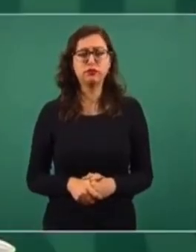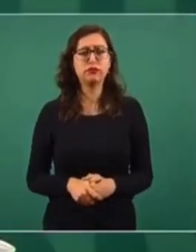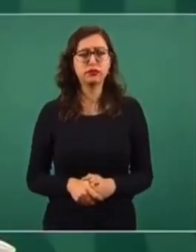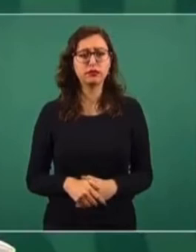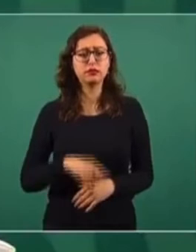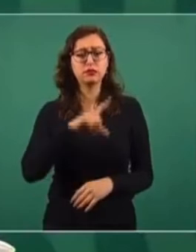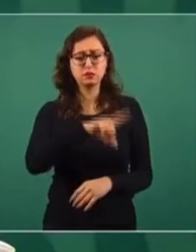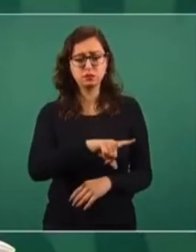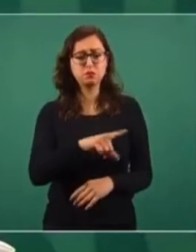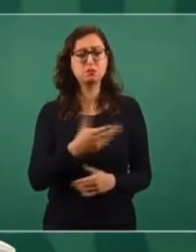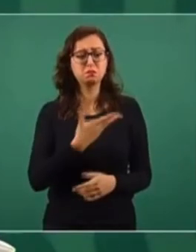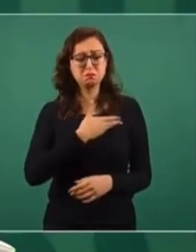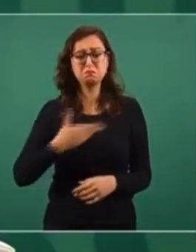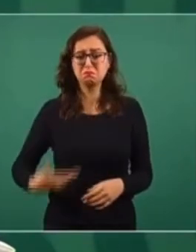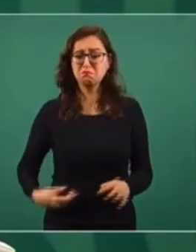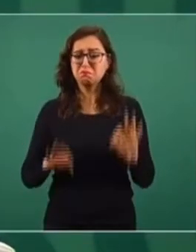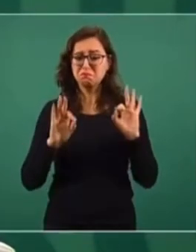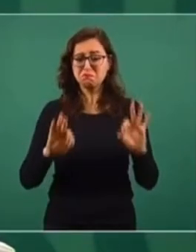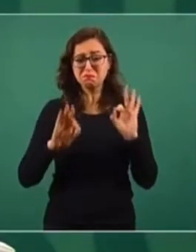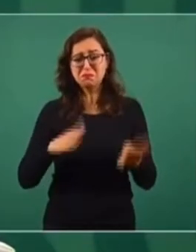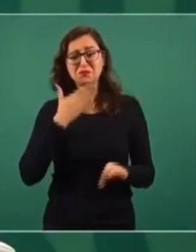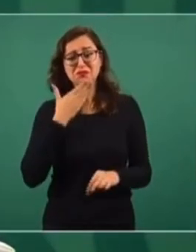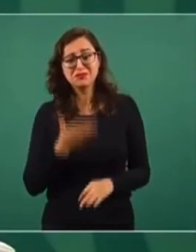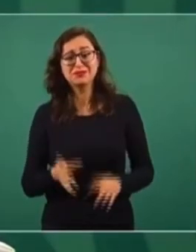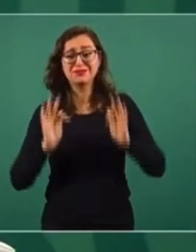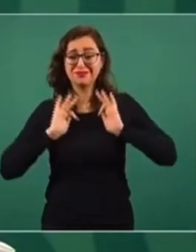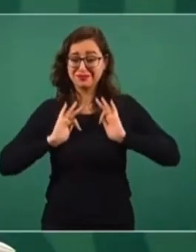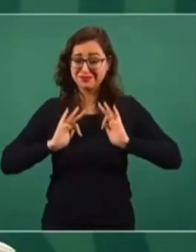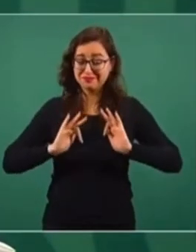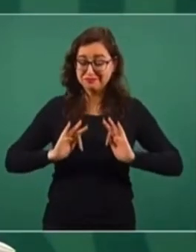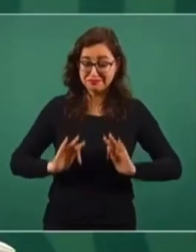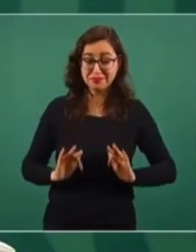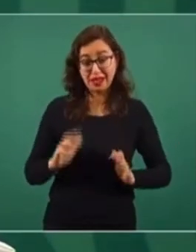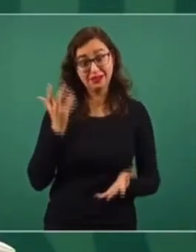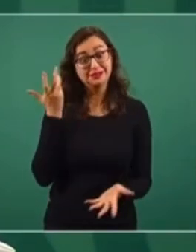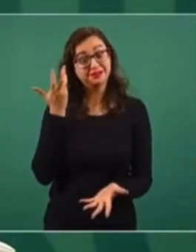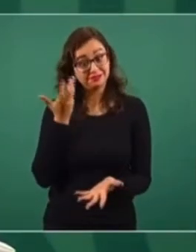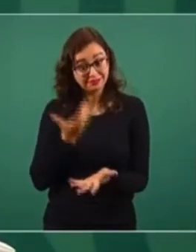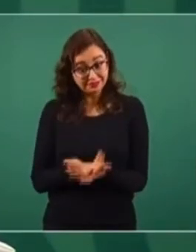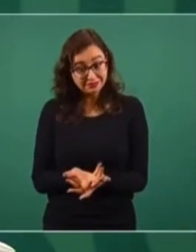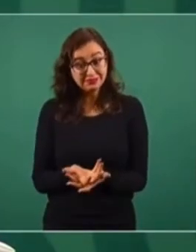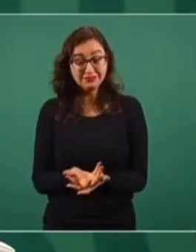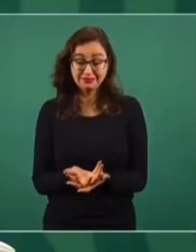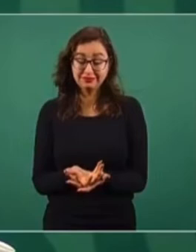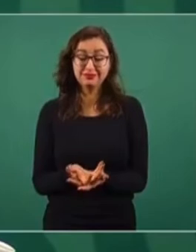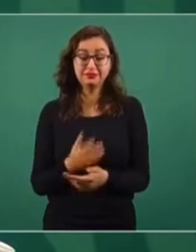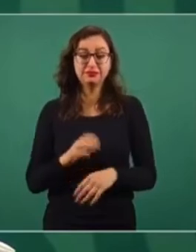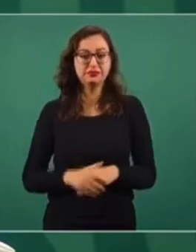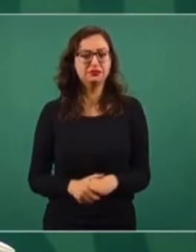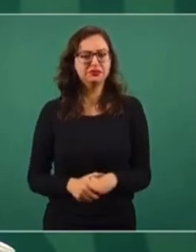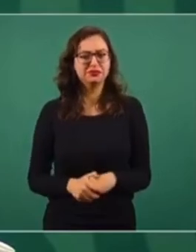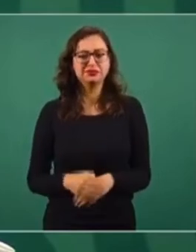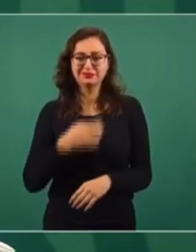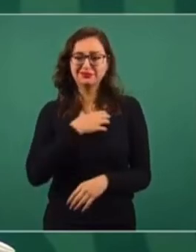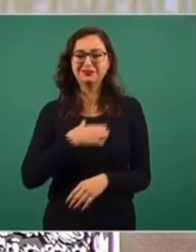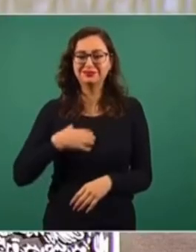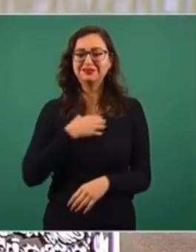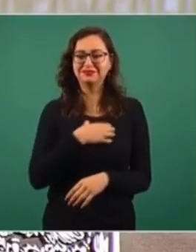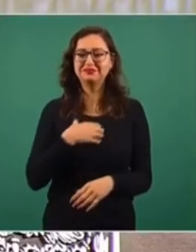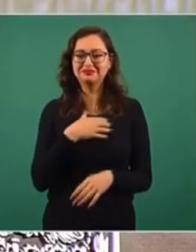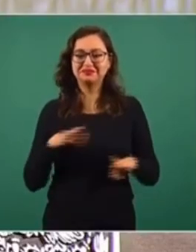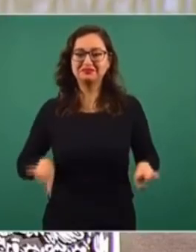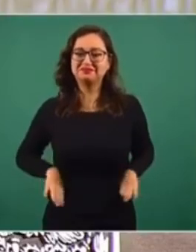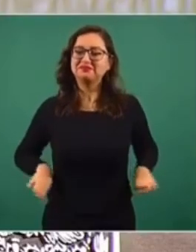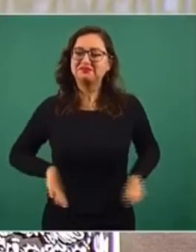tranquilo, está descansando por el tema de la enfermedad, pero está muy contento y está muy